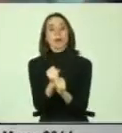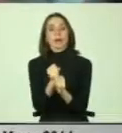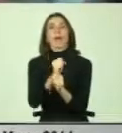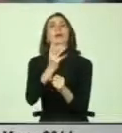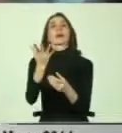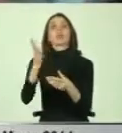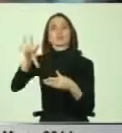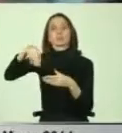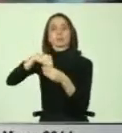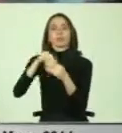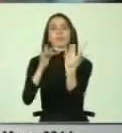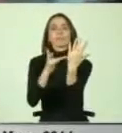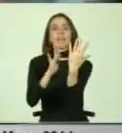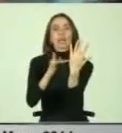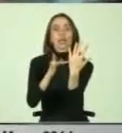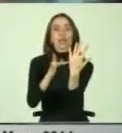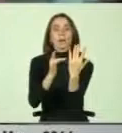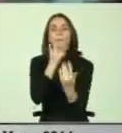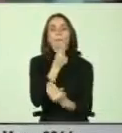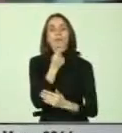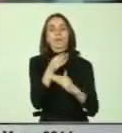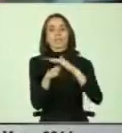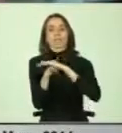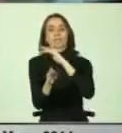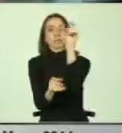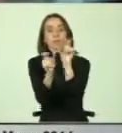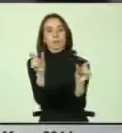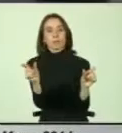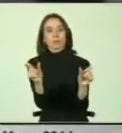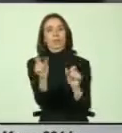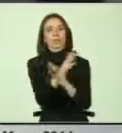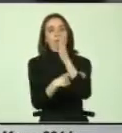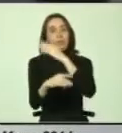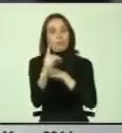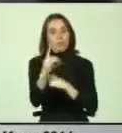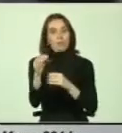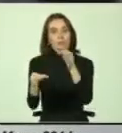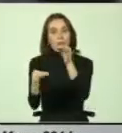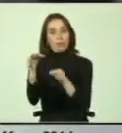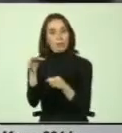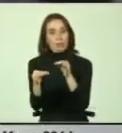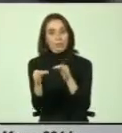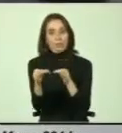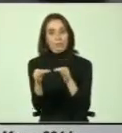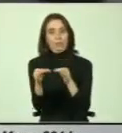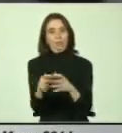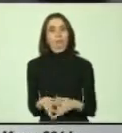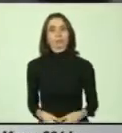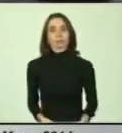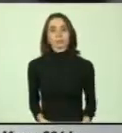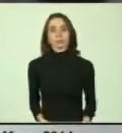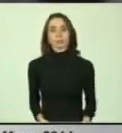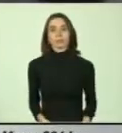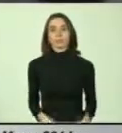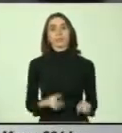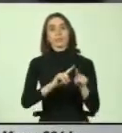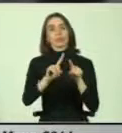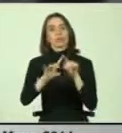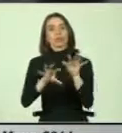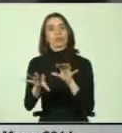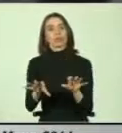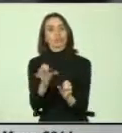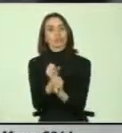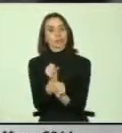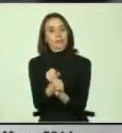tecnologías que faciliten el acceso a las personas con discapacidad a la justicia. Entre otras de las cosas que se está